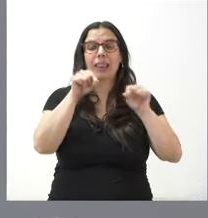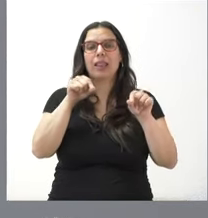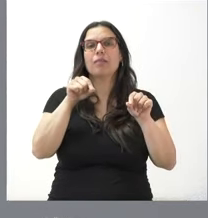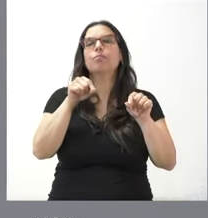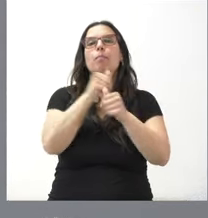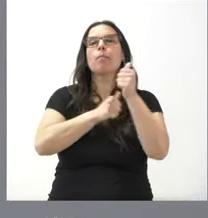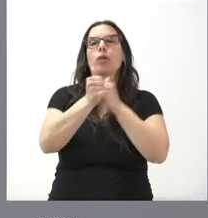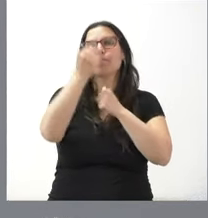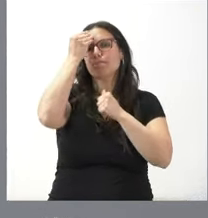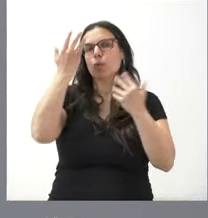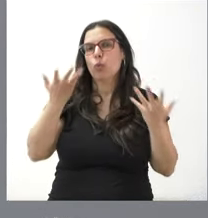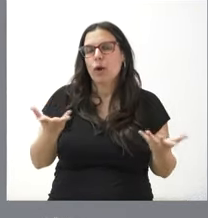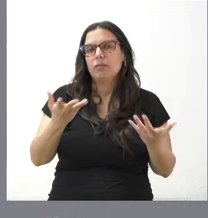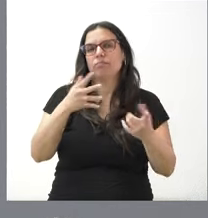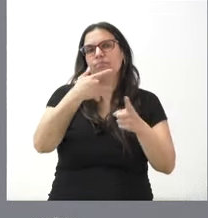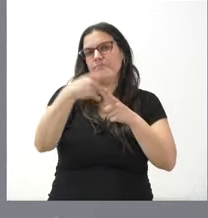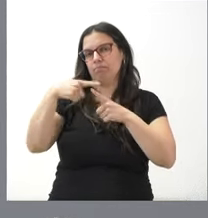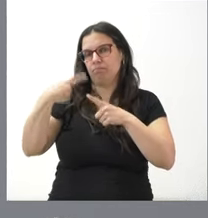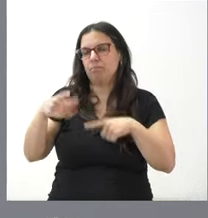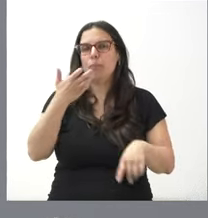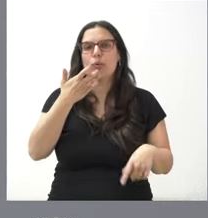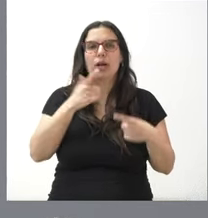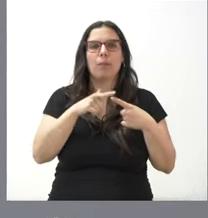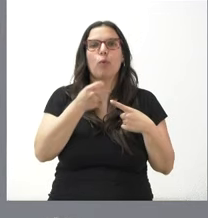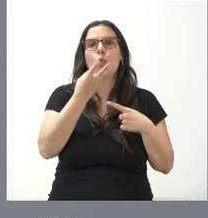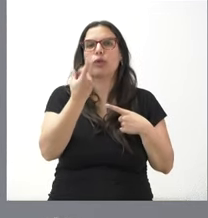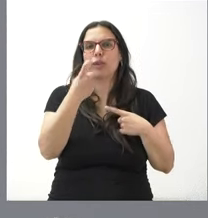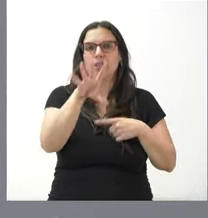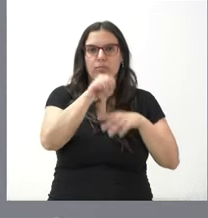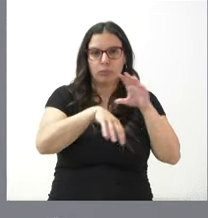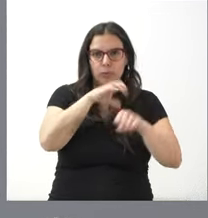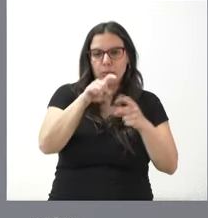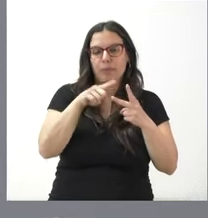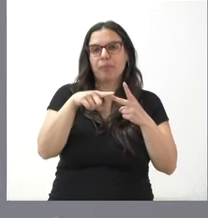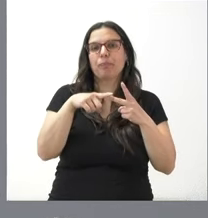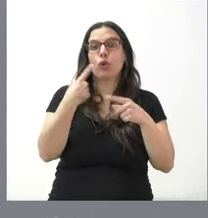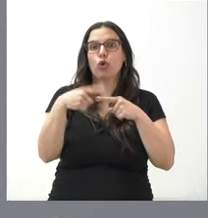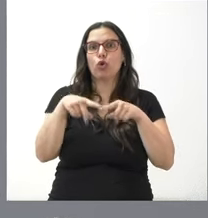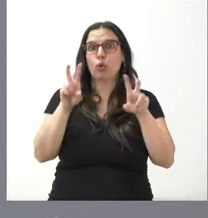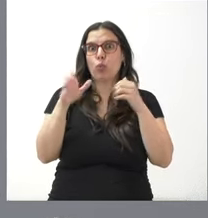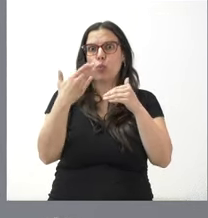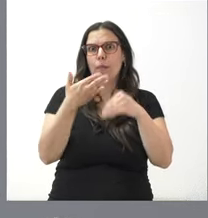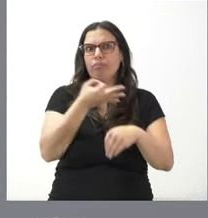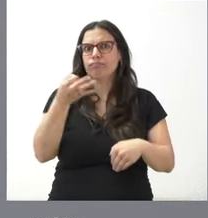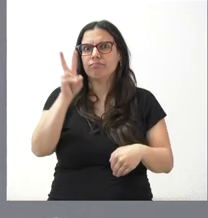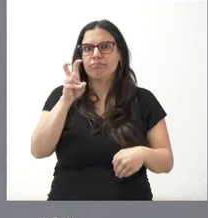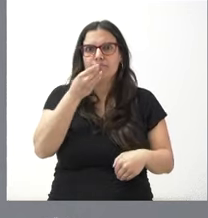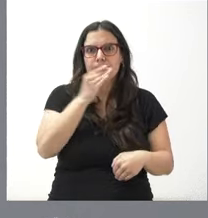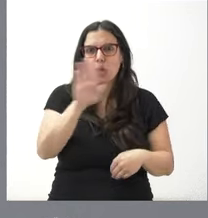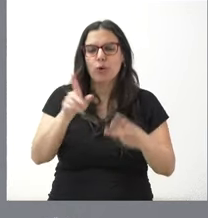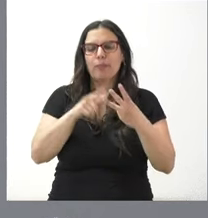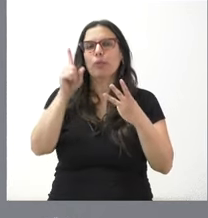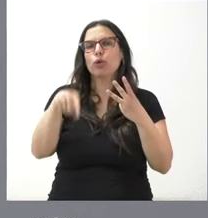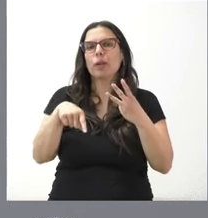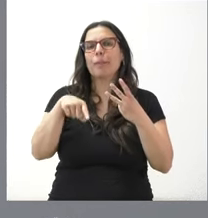diversos factores, como el volumen del consumo, las innovaciones terapéuticas más eficaces o el tratamiento